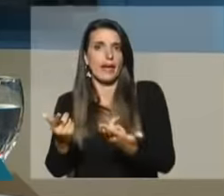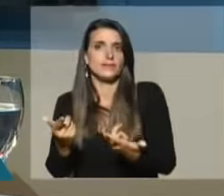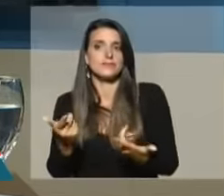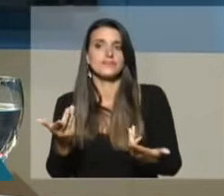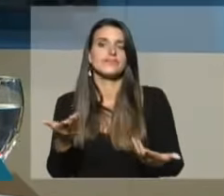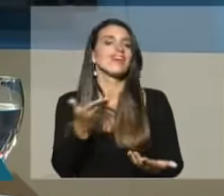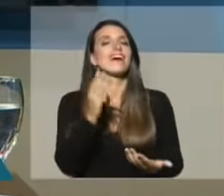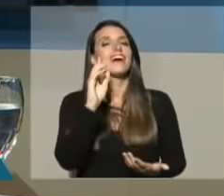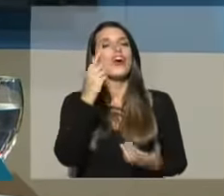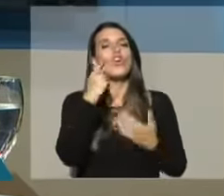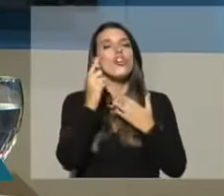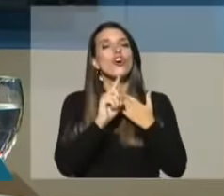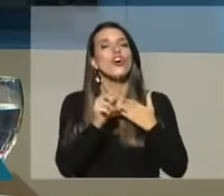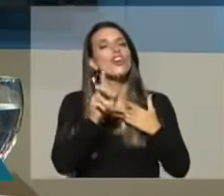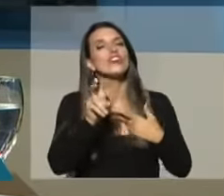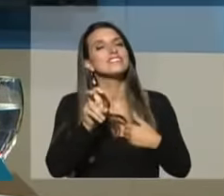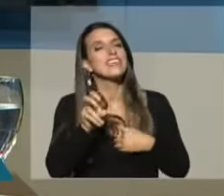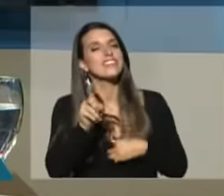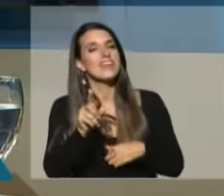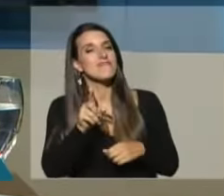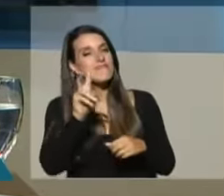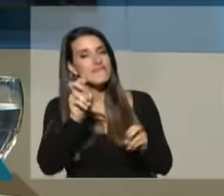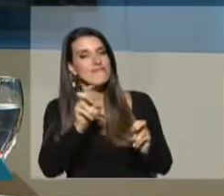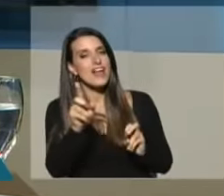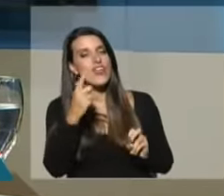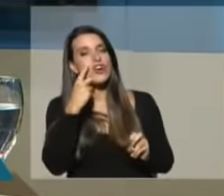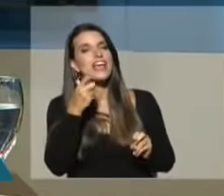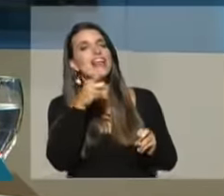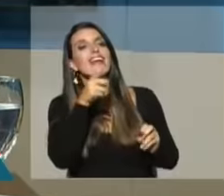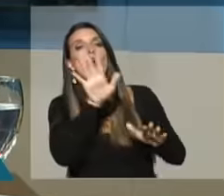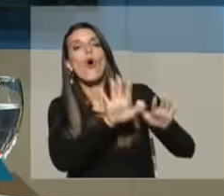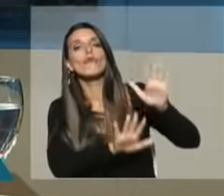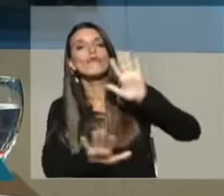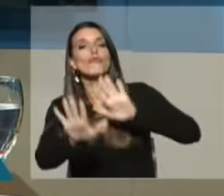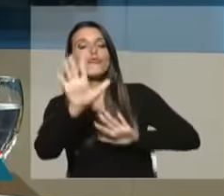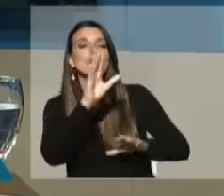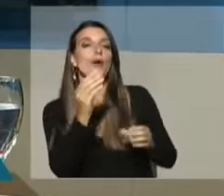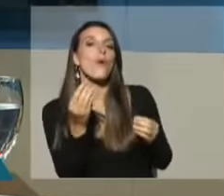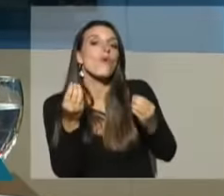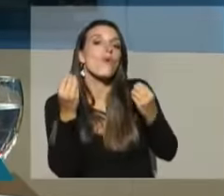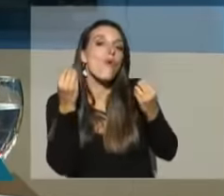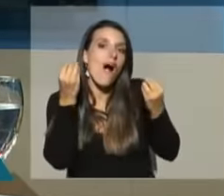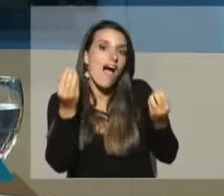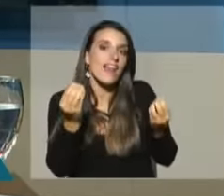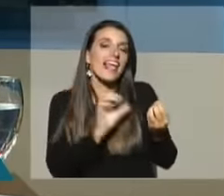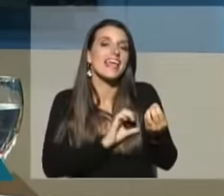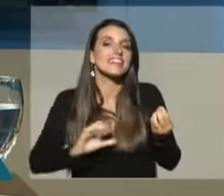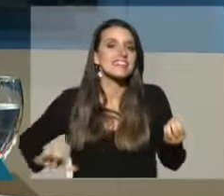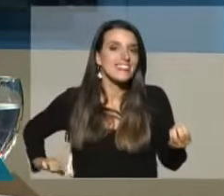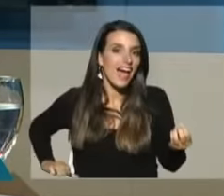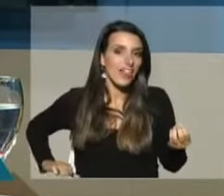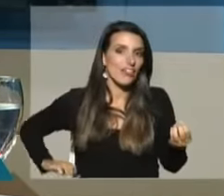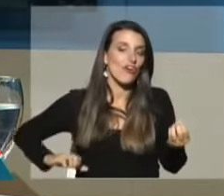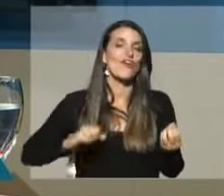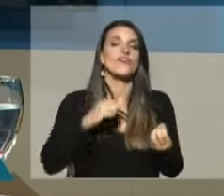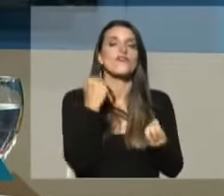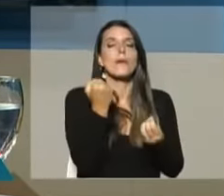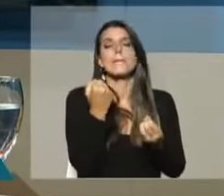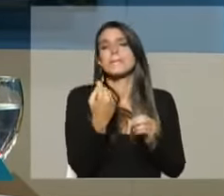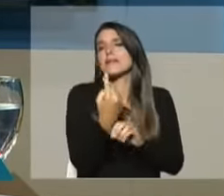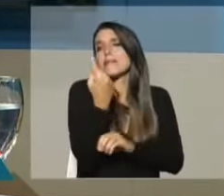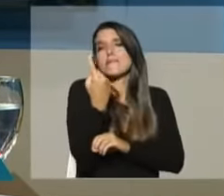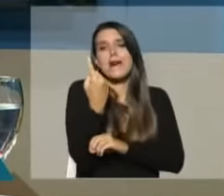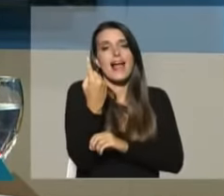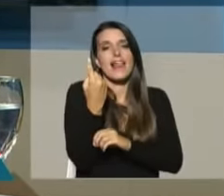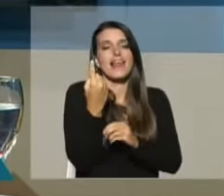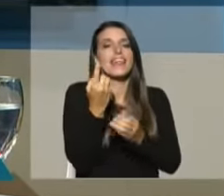reconocimiento que el señor Michelini tiene del tema está vinculado a que él confunde lo que es la vigencia del Estado de Derecho, que es la principal garantía que tiene